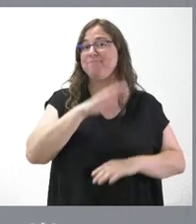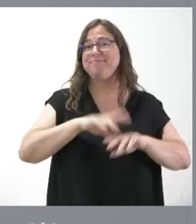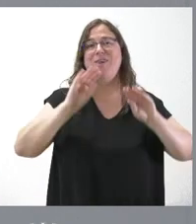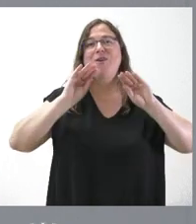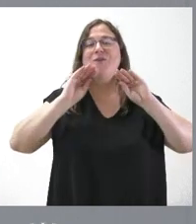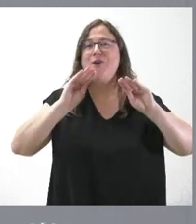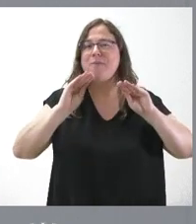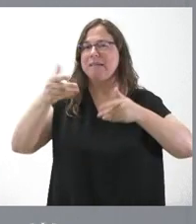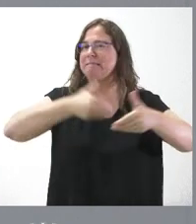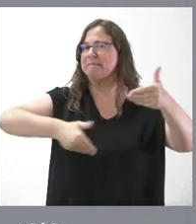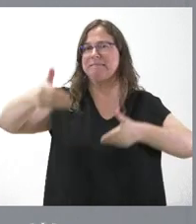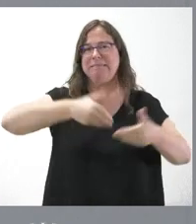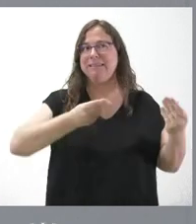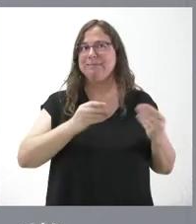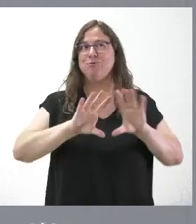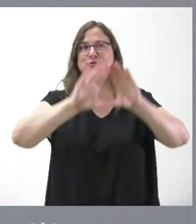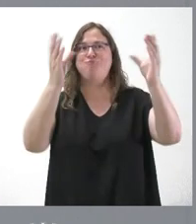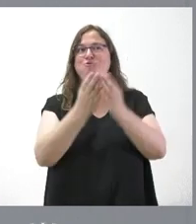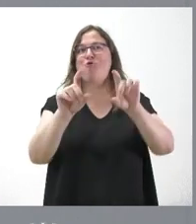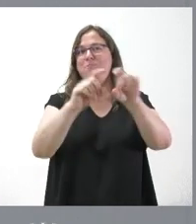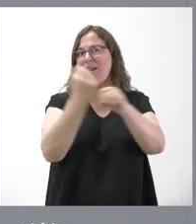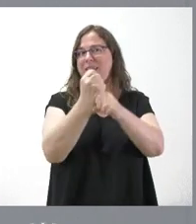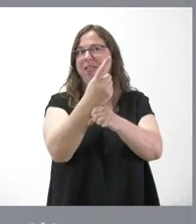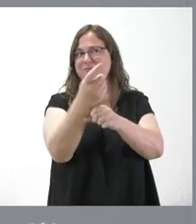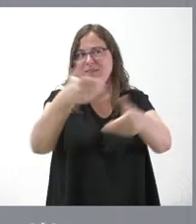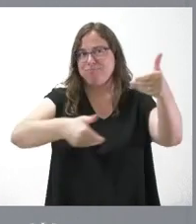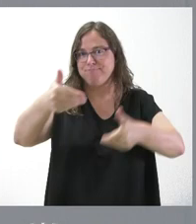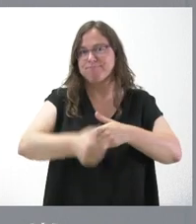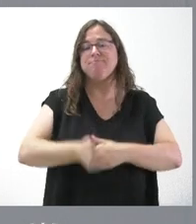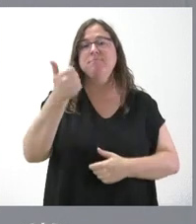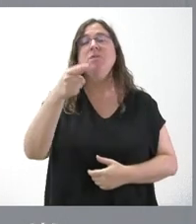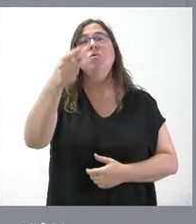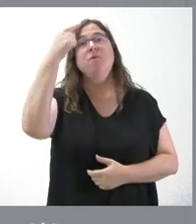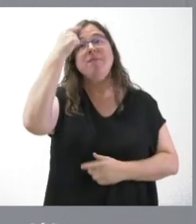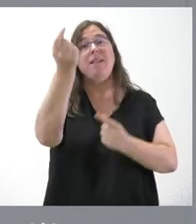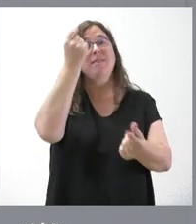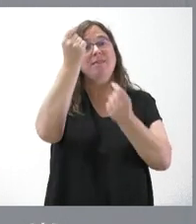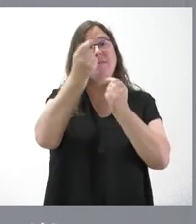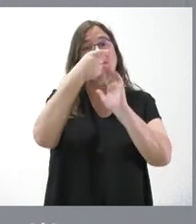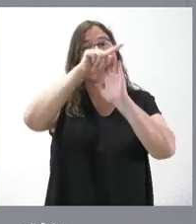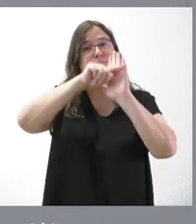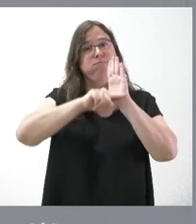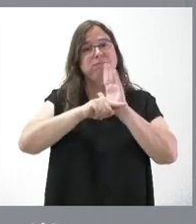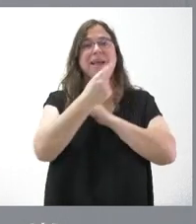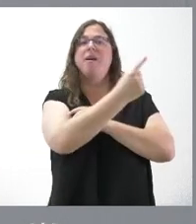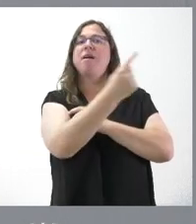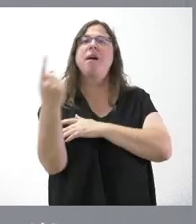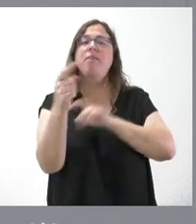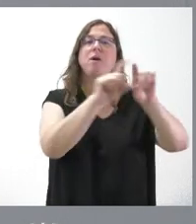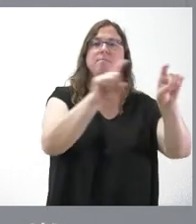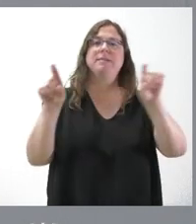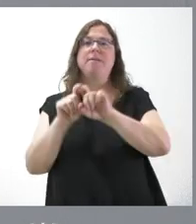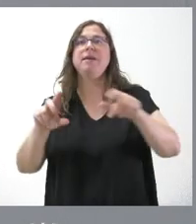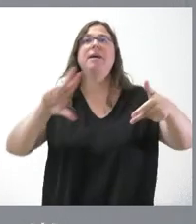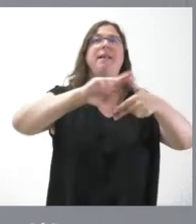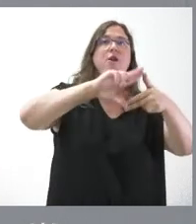muy demandadas por el mundo del empleo en nuestra comunidad. Tienen ustedes el detalle de lo que corresponde a cada una de las dos empresas, a Renault